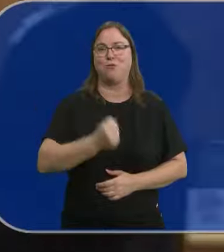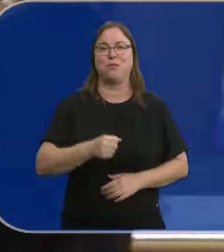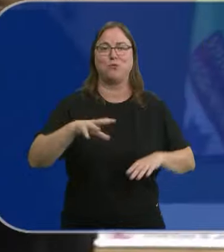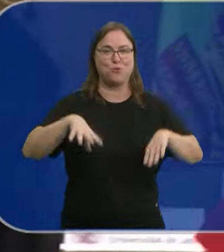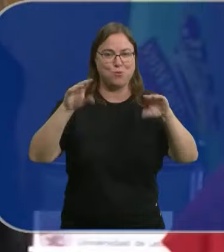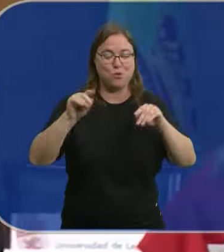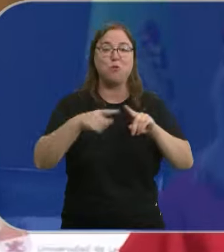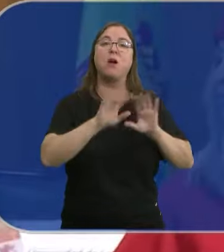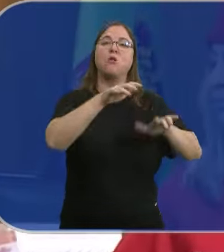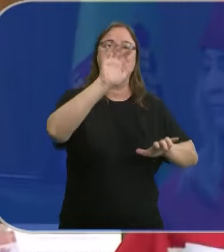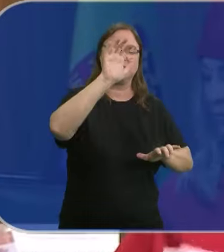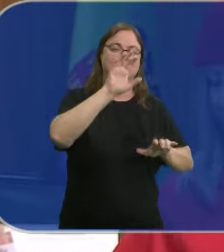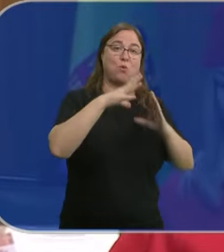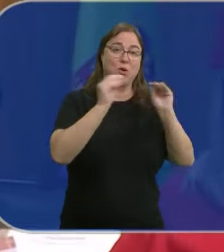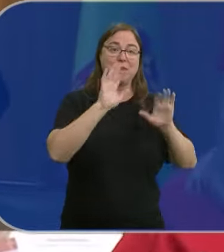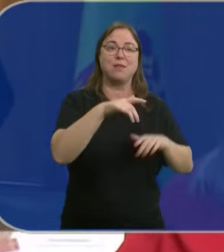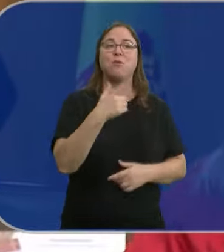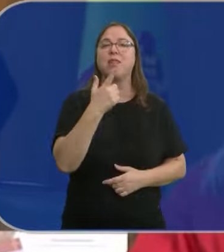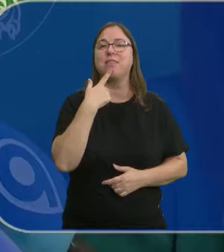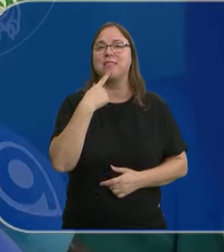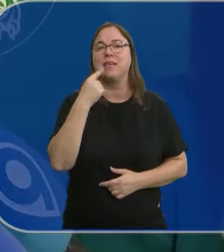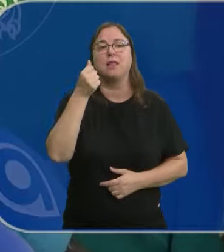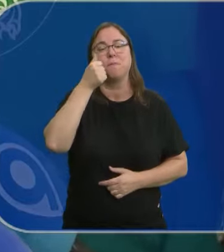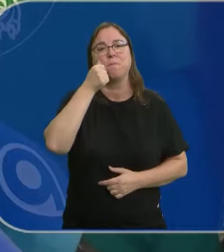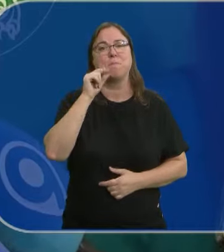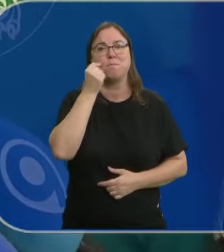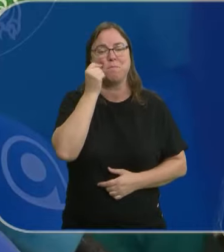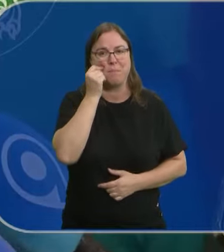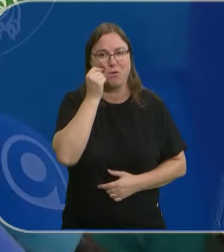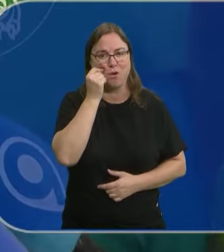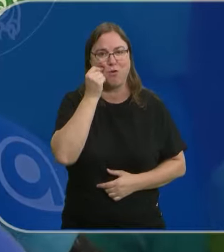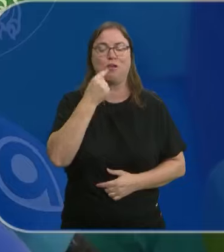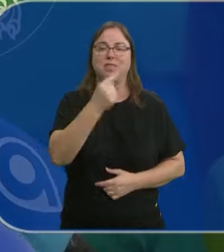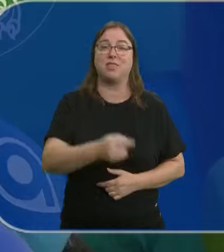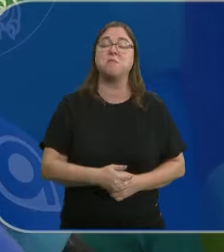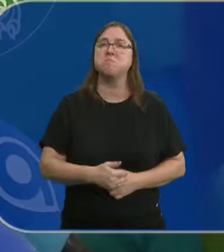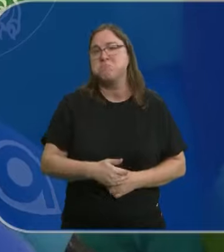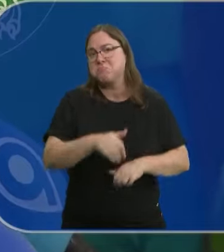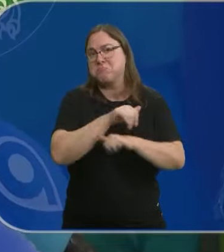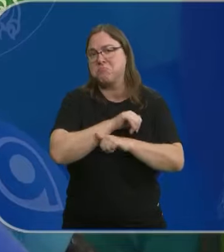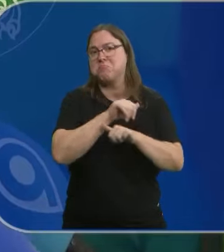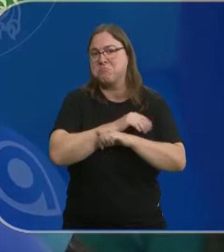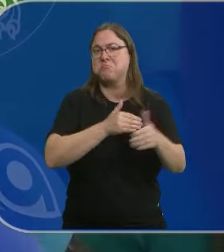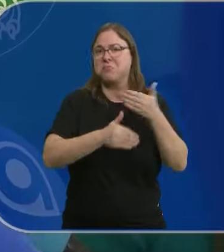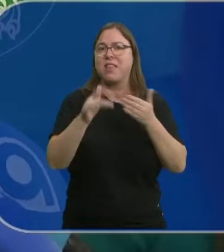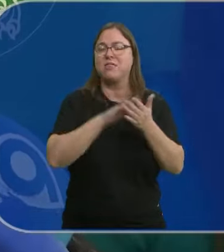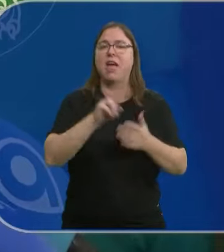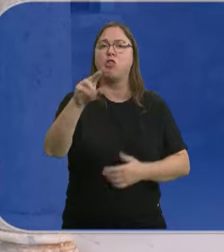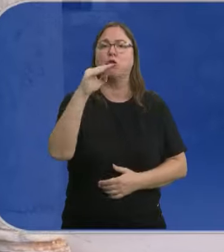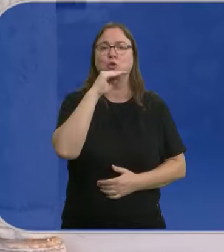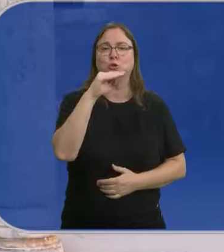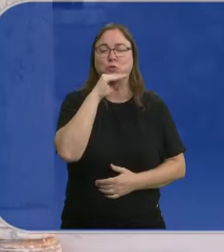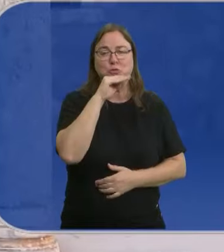Universidad de León después de las palabras del presidente de la Junta. Tengo que confesar que tengo esperanzas en esa reunión del día 2 de